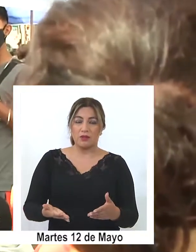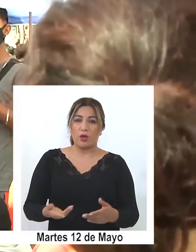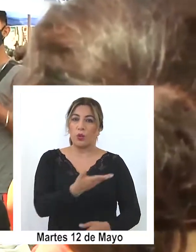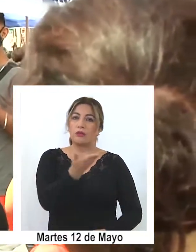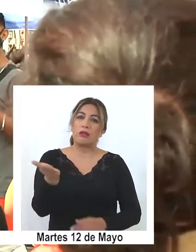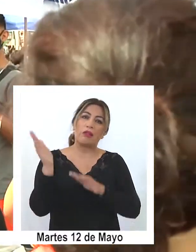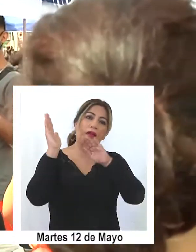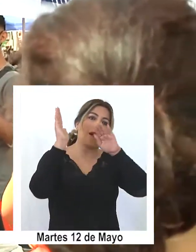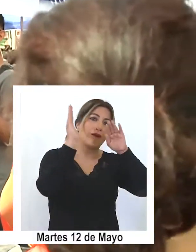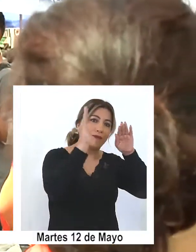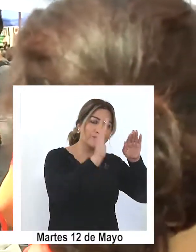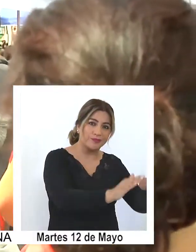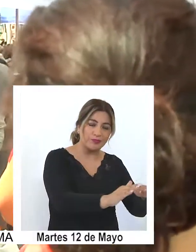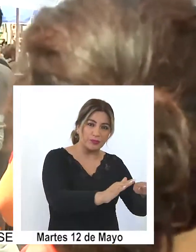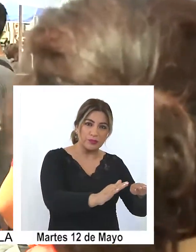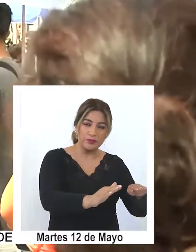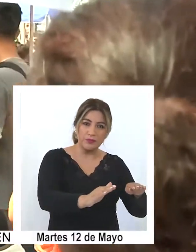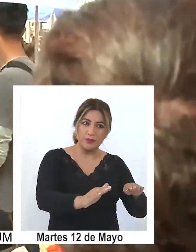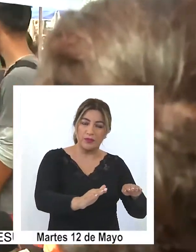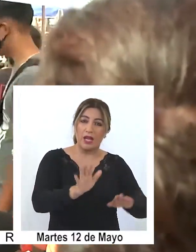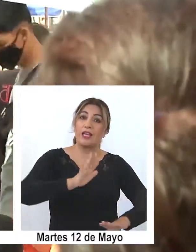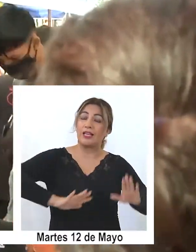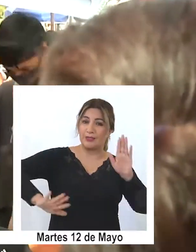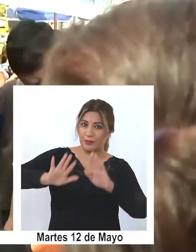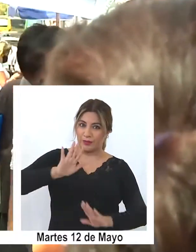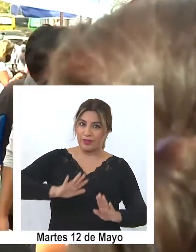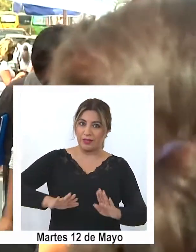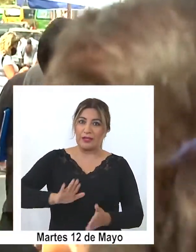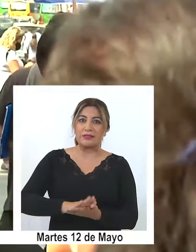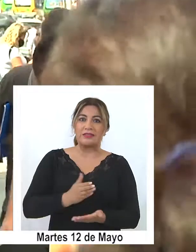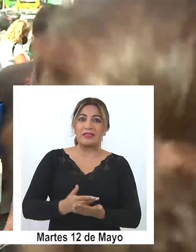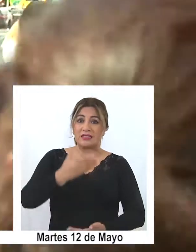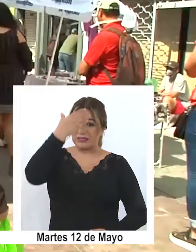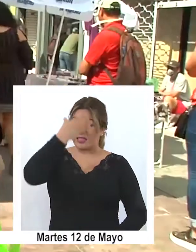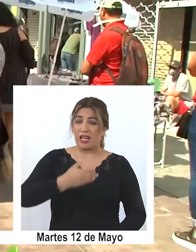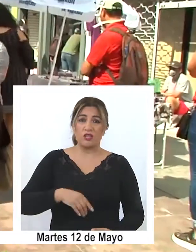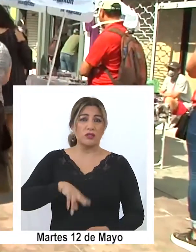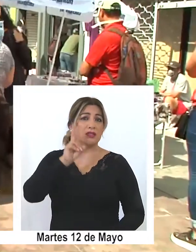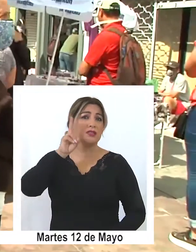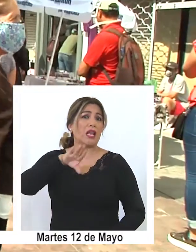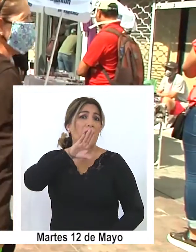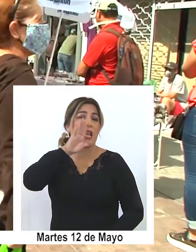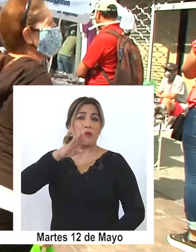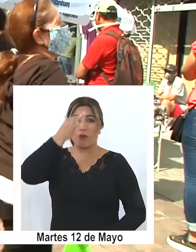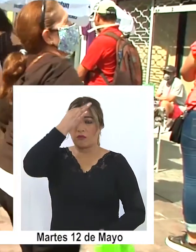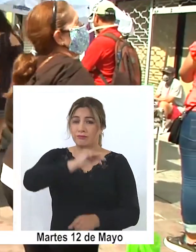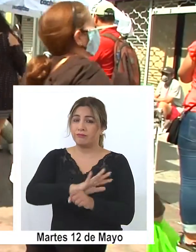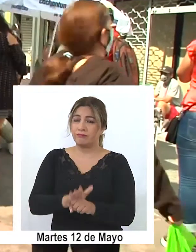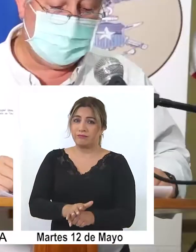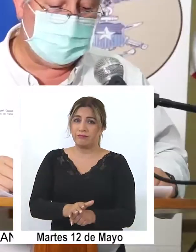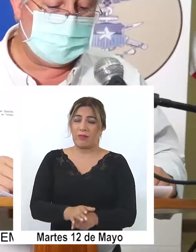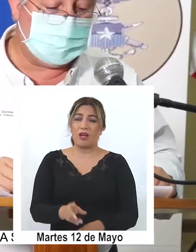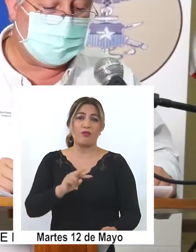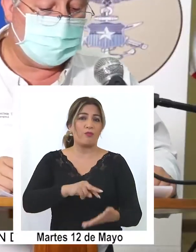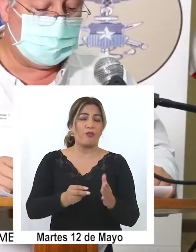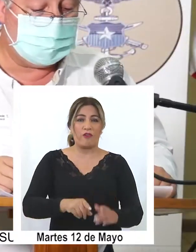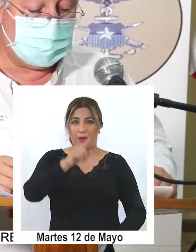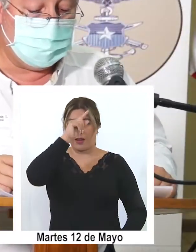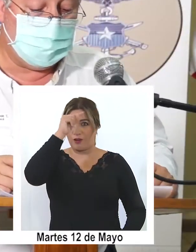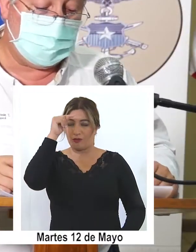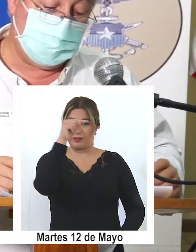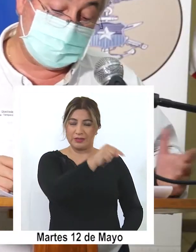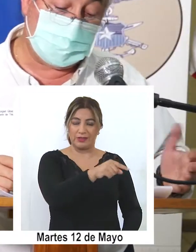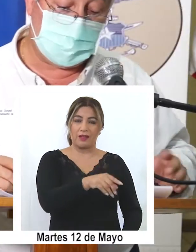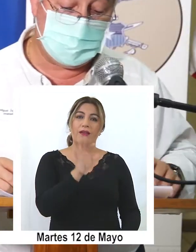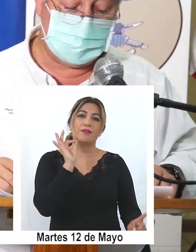colaboración de cada uno de nosotros está en mantenerse sano y sin contagios para poder afectar lo menos posible al sistema de